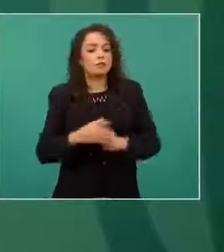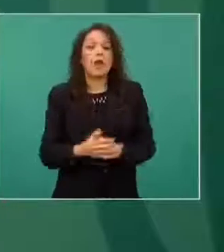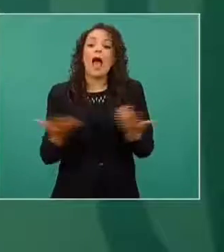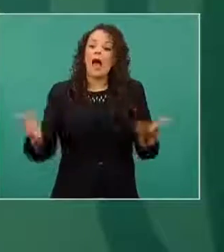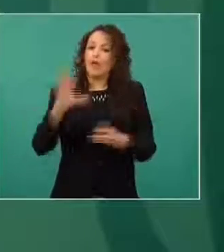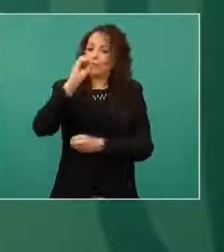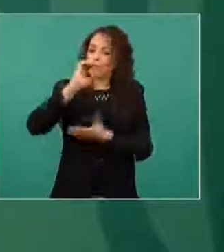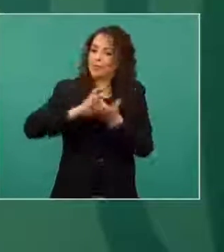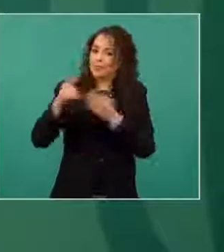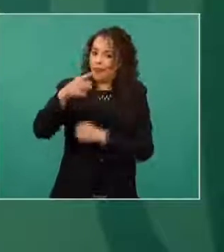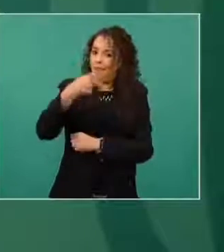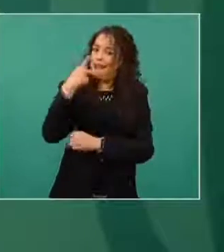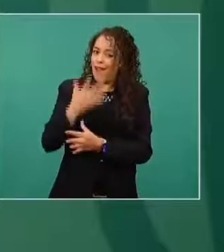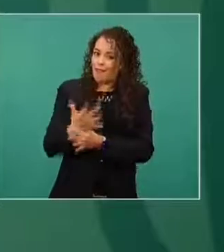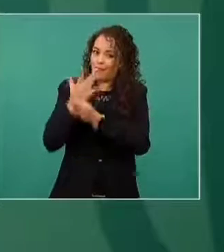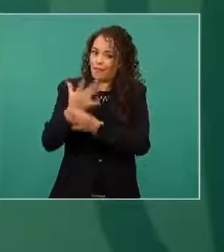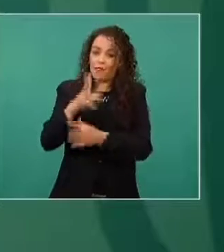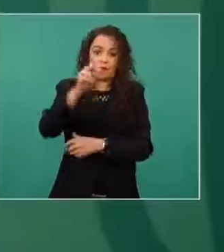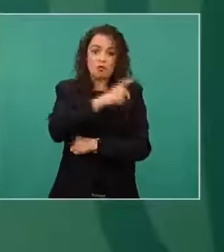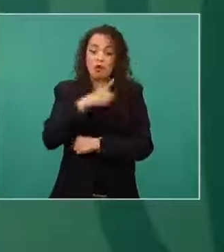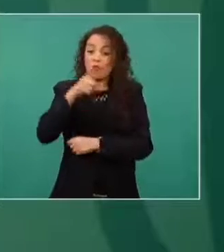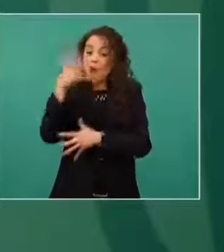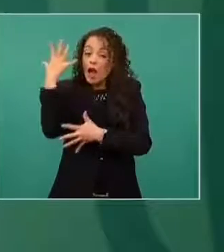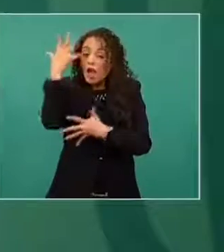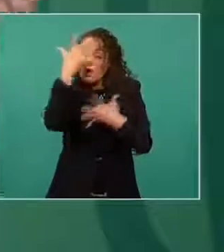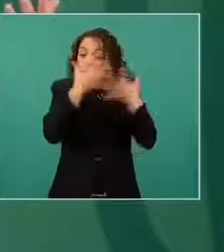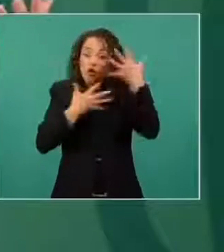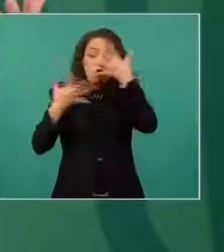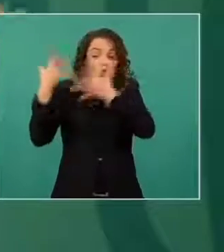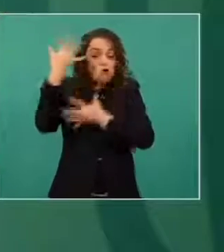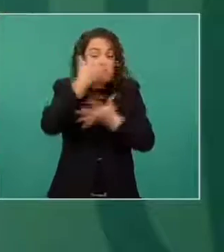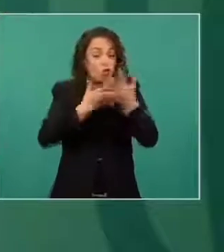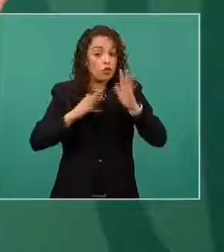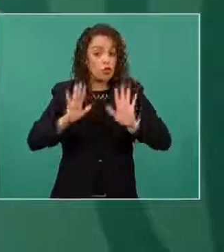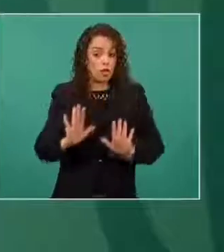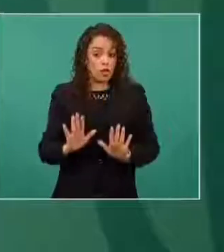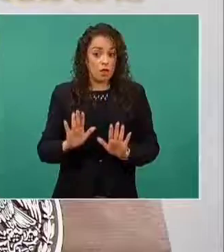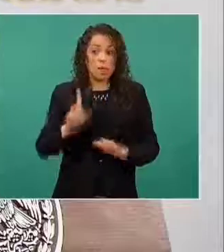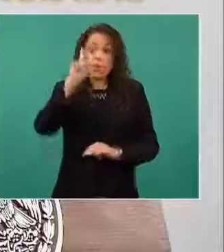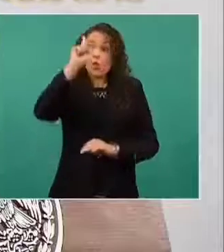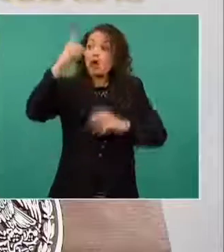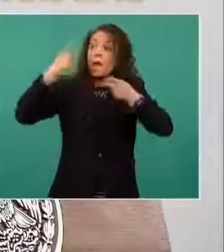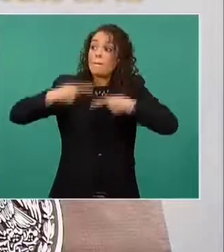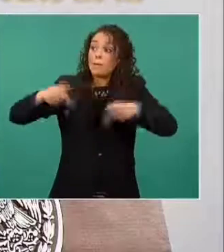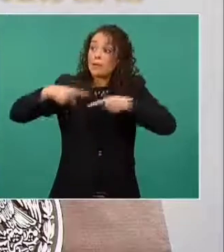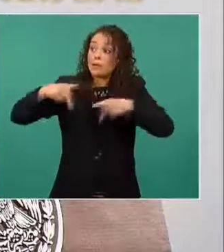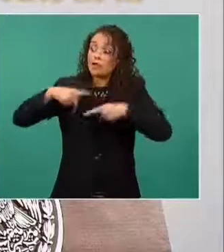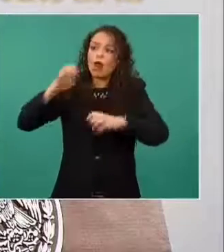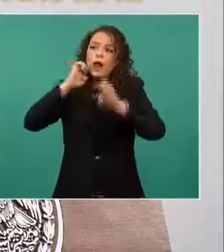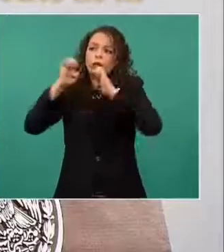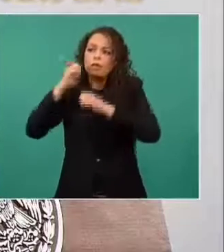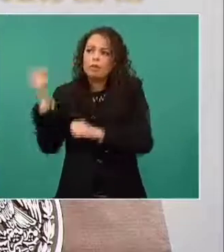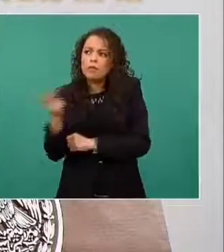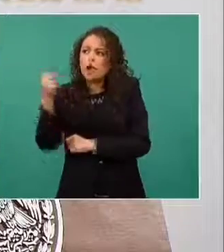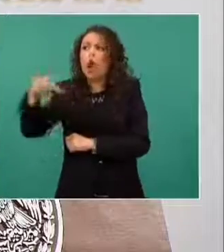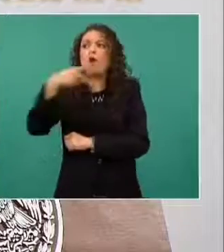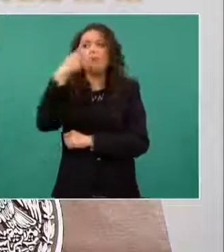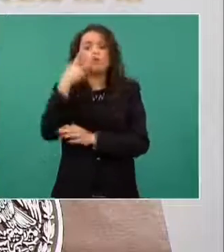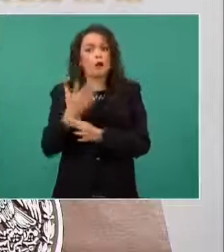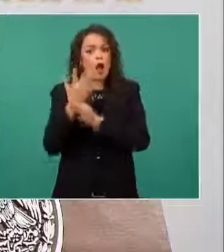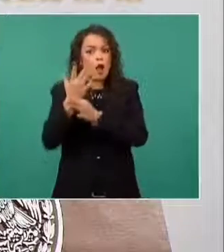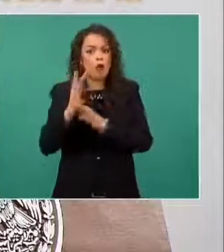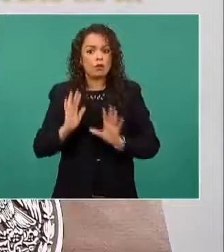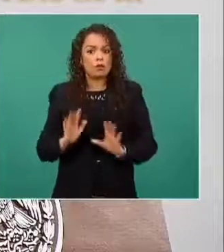No confundir las posiciones institucionales con lo que puede declarar un funcionario que le hace en una entrevista. Yo no